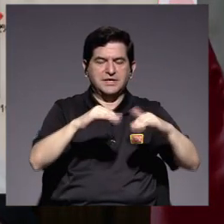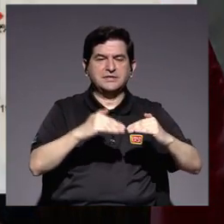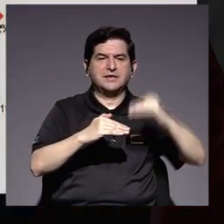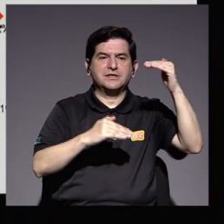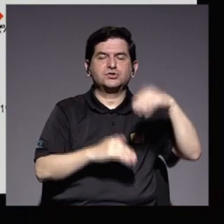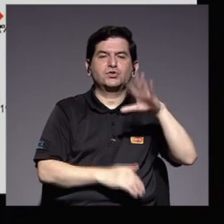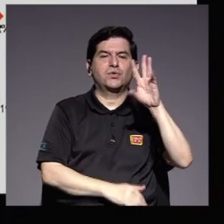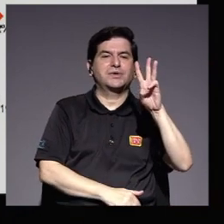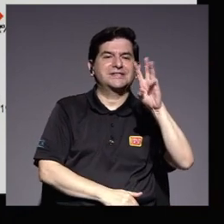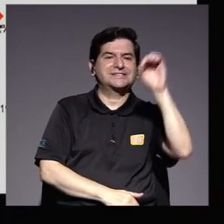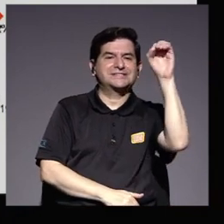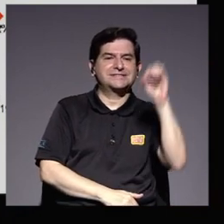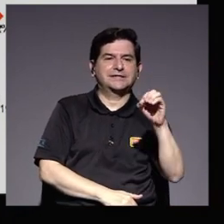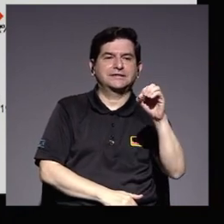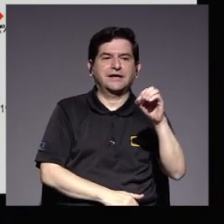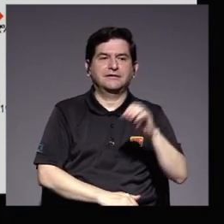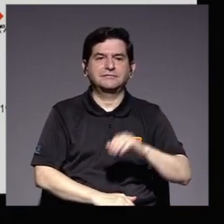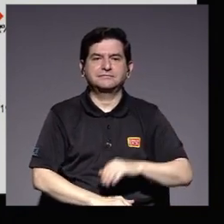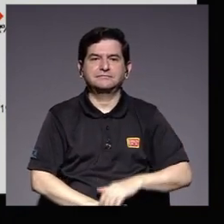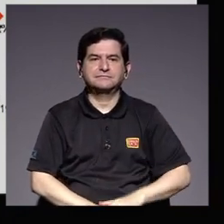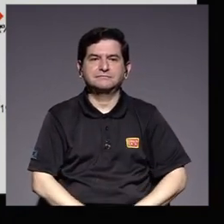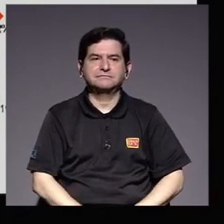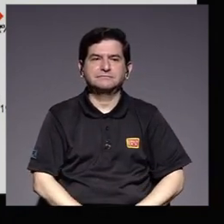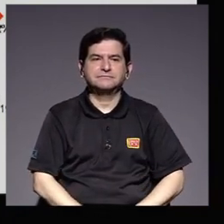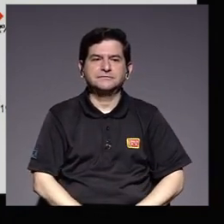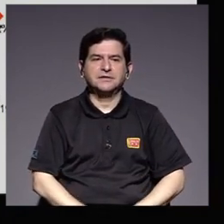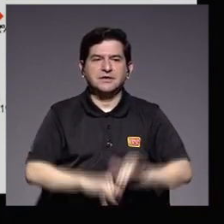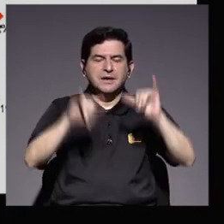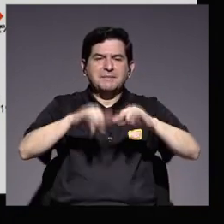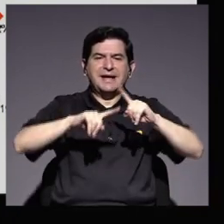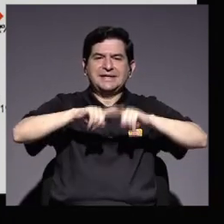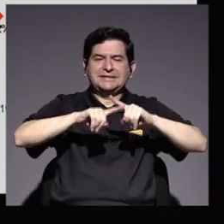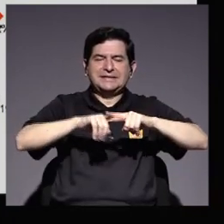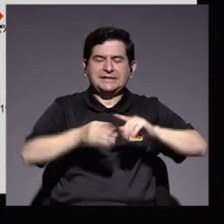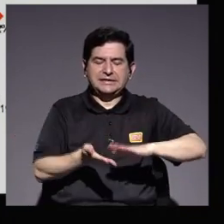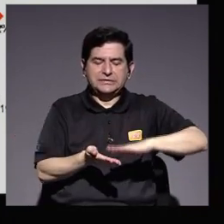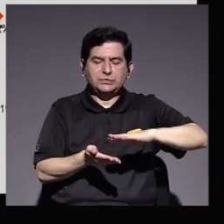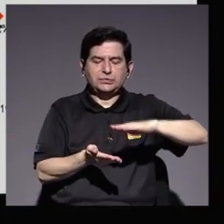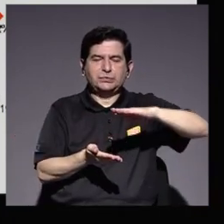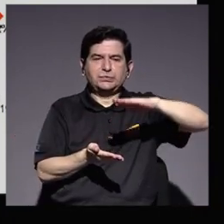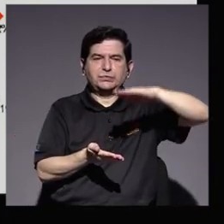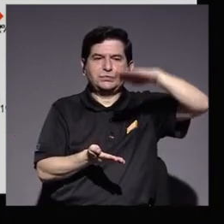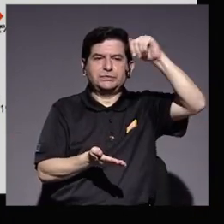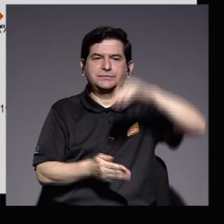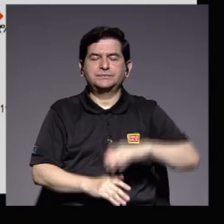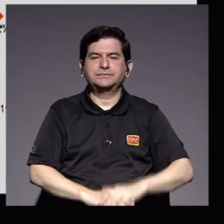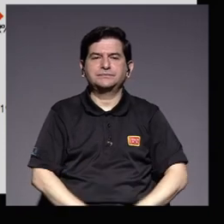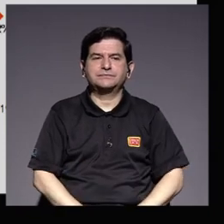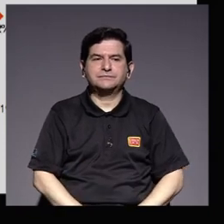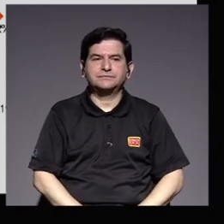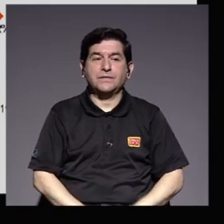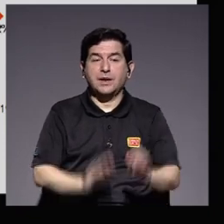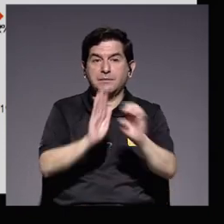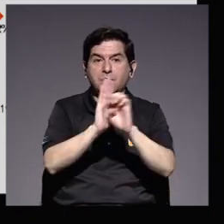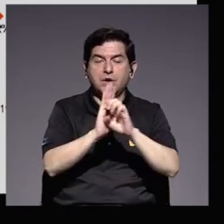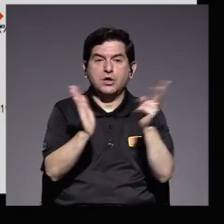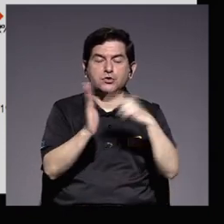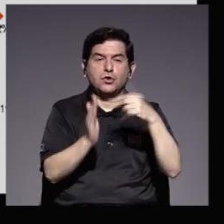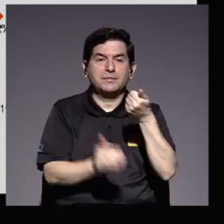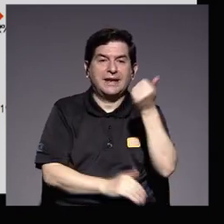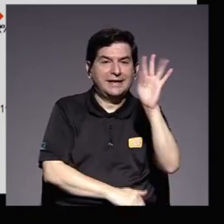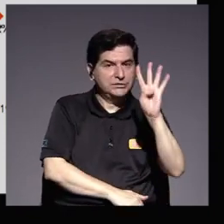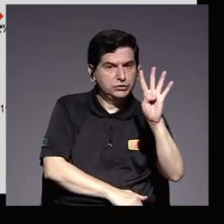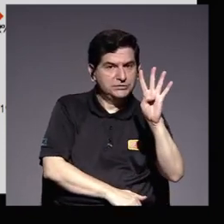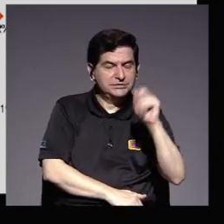encima del 60% manteniendo una tendencia creciente así por ejemplo en el 2014